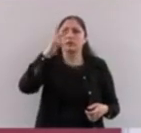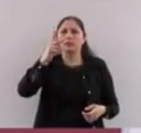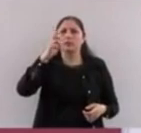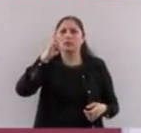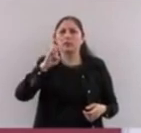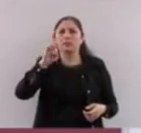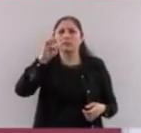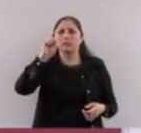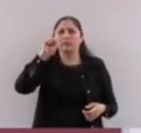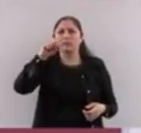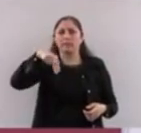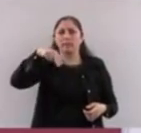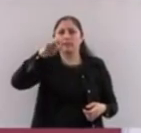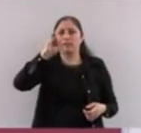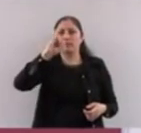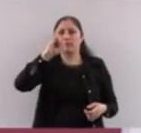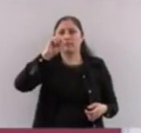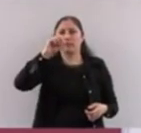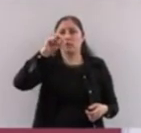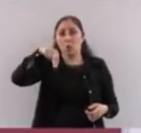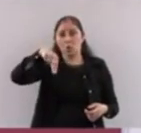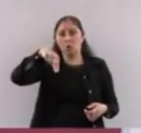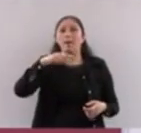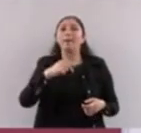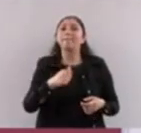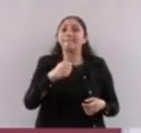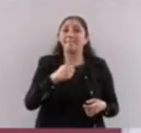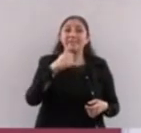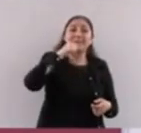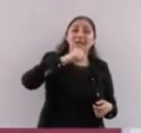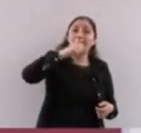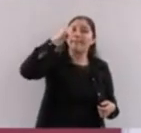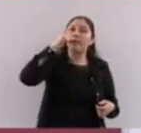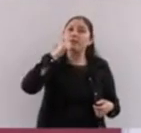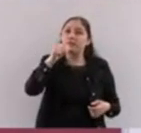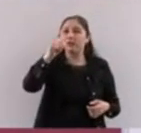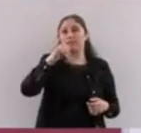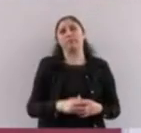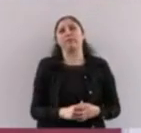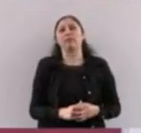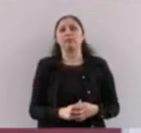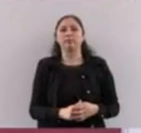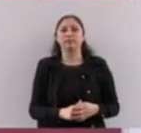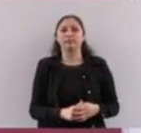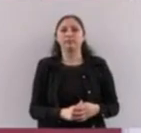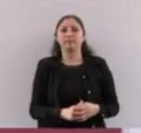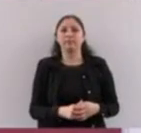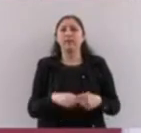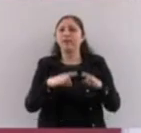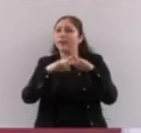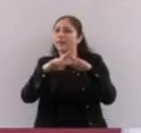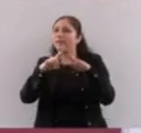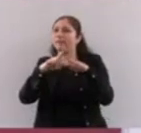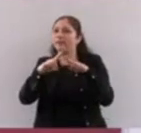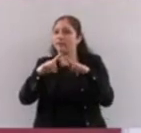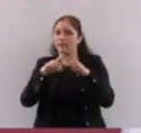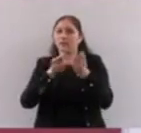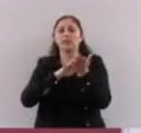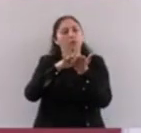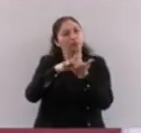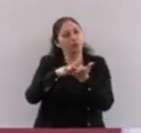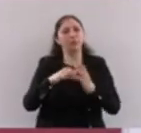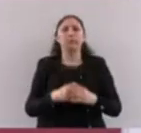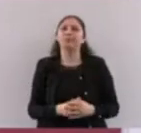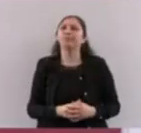va a ser para siempre. Esa es la diferencia del por qué tiene que ser una pensión. Entonces, ya es un derecho en la